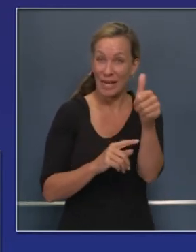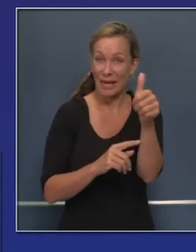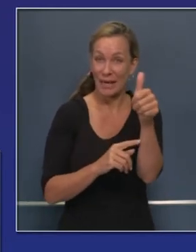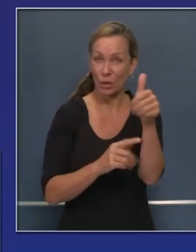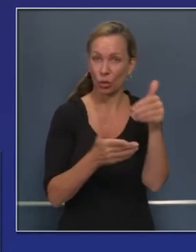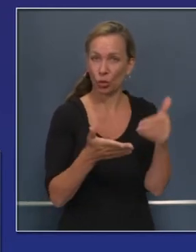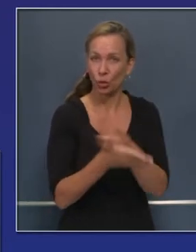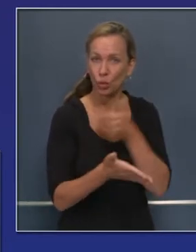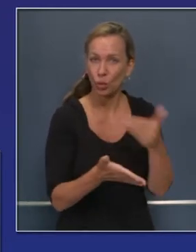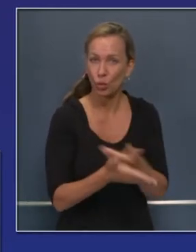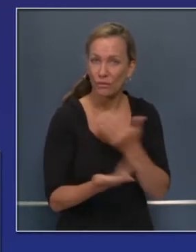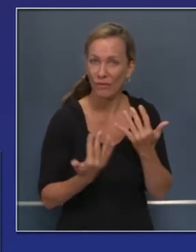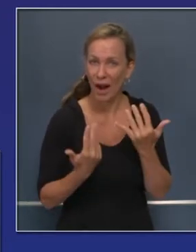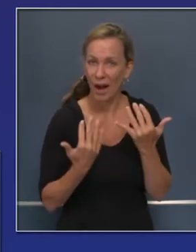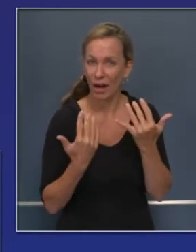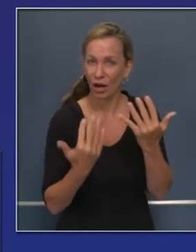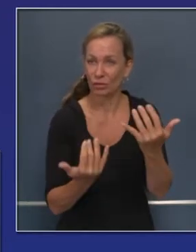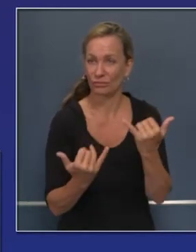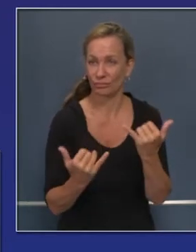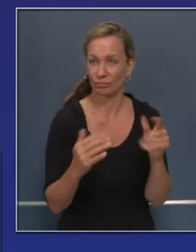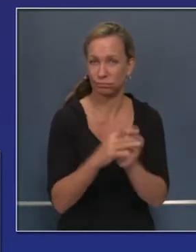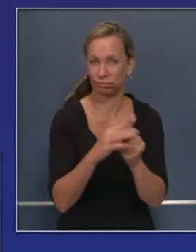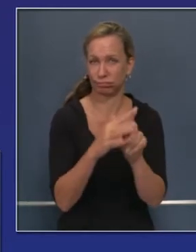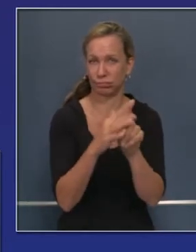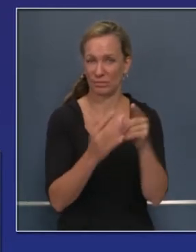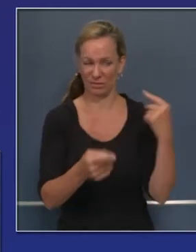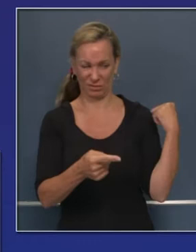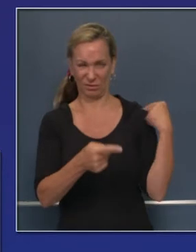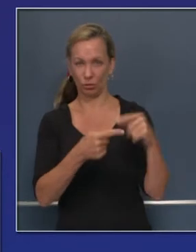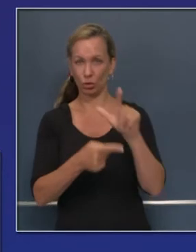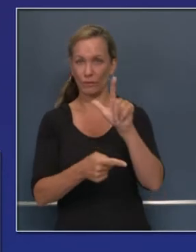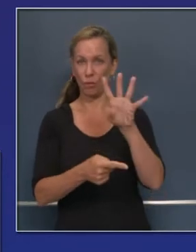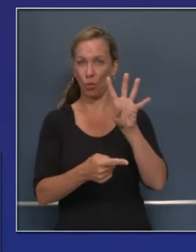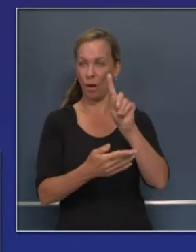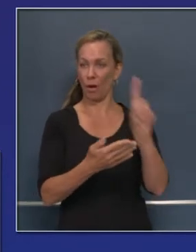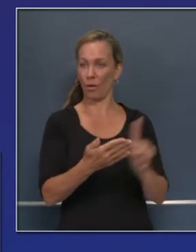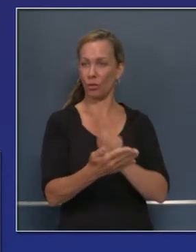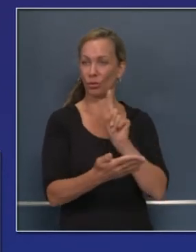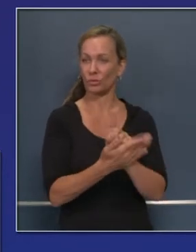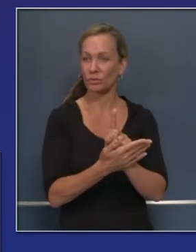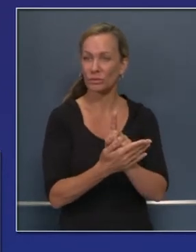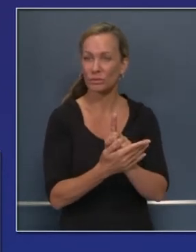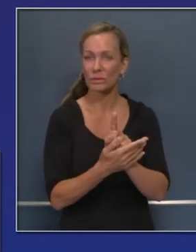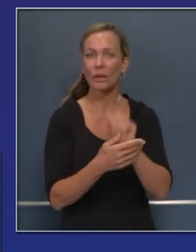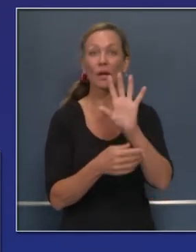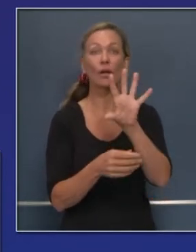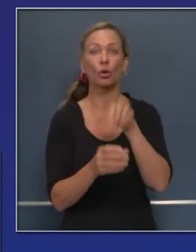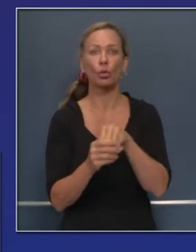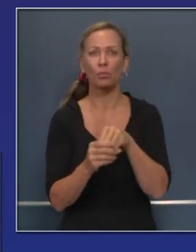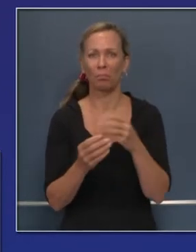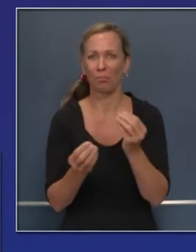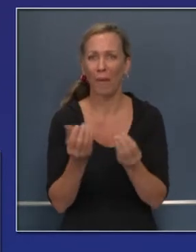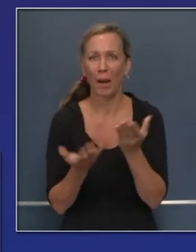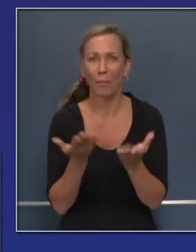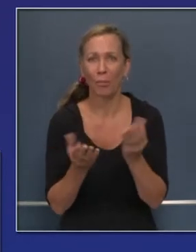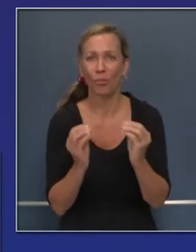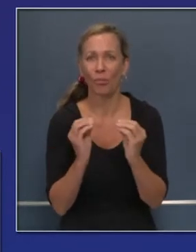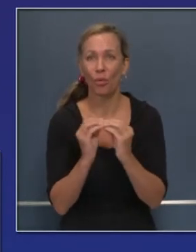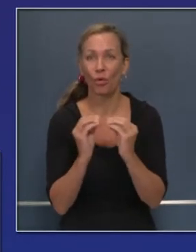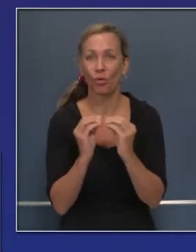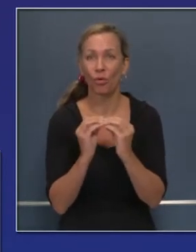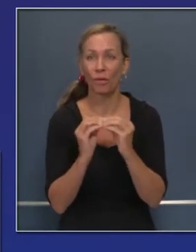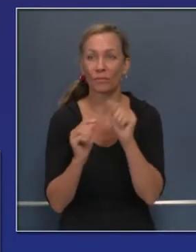hacer otro punto más, y es que hay muchos incendios latentes que sabemos que vamos a descubrir